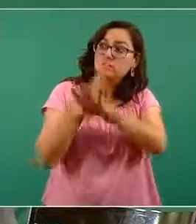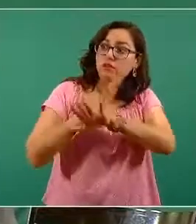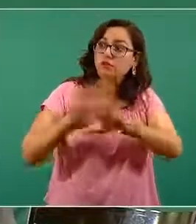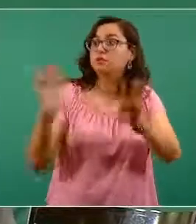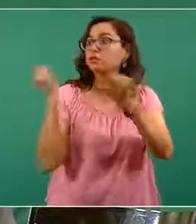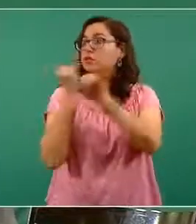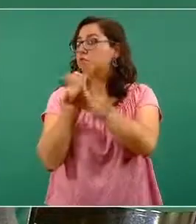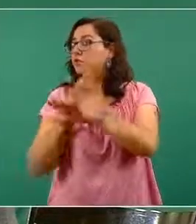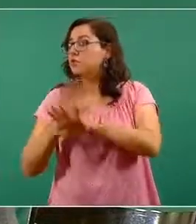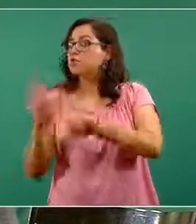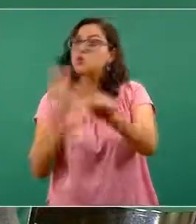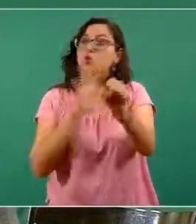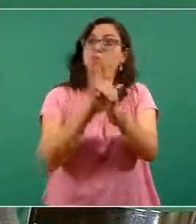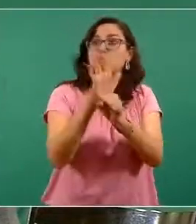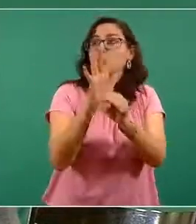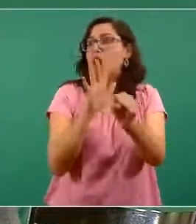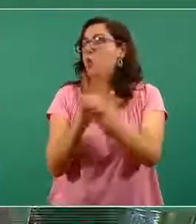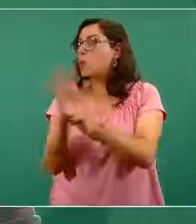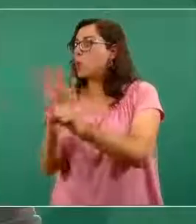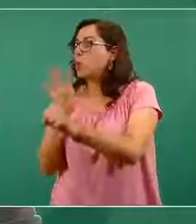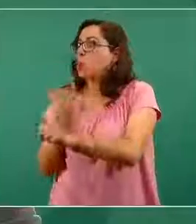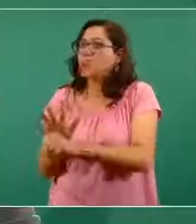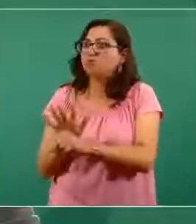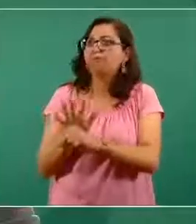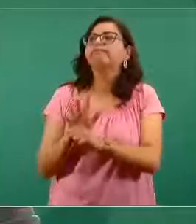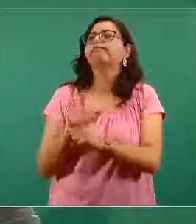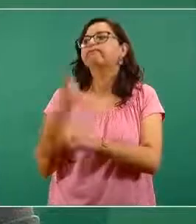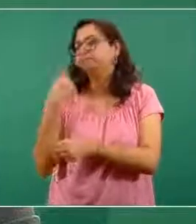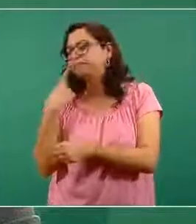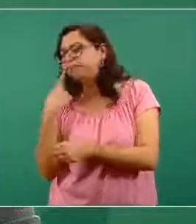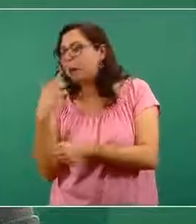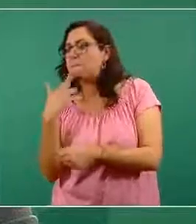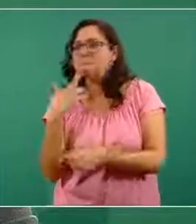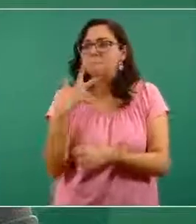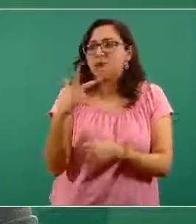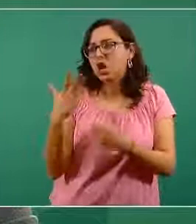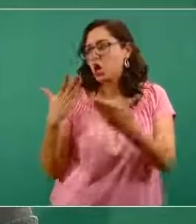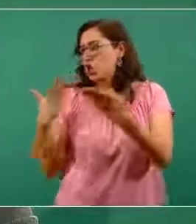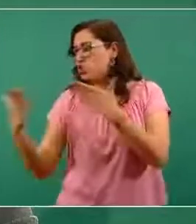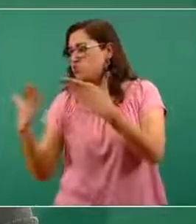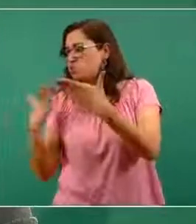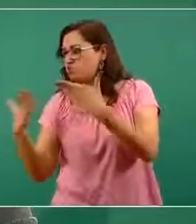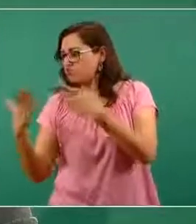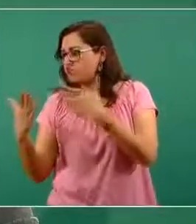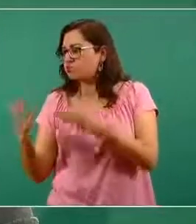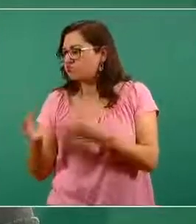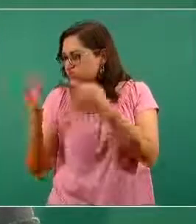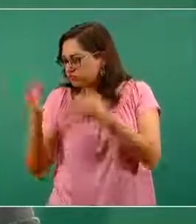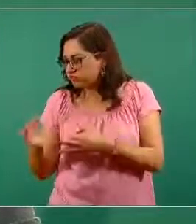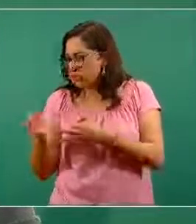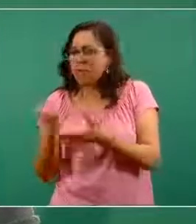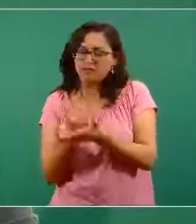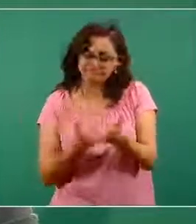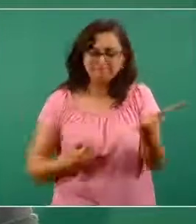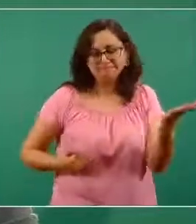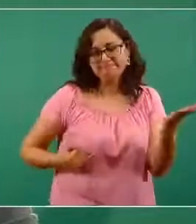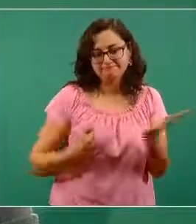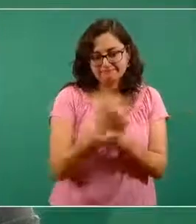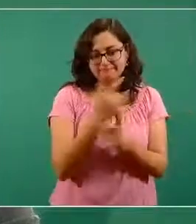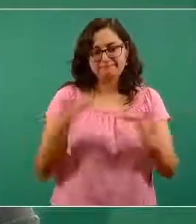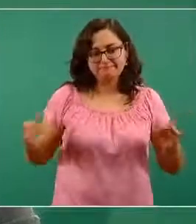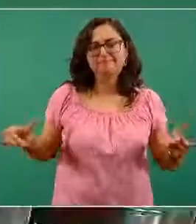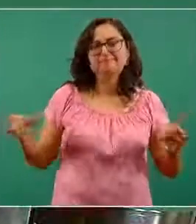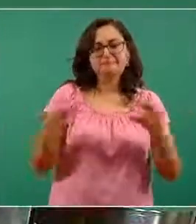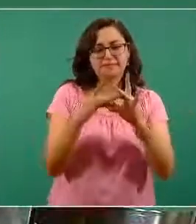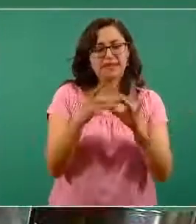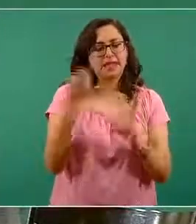disponible a nivel internacional para poder tomar decisiones. La medicina basada en evidencias es básica, la salud pública